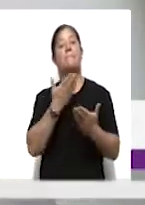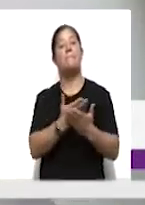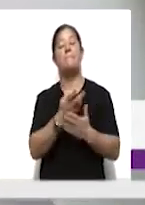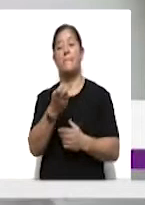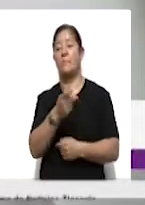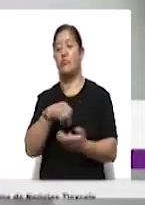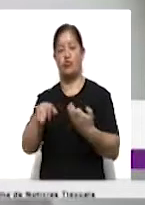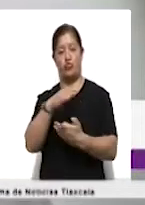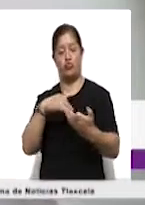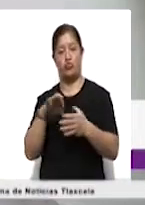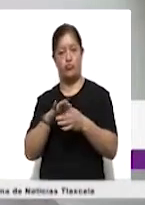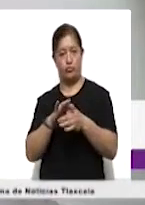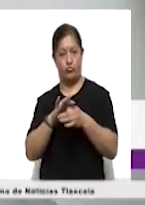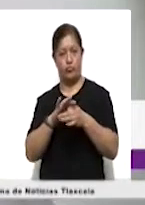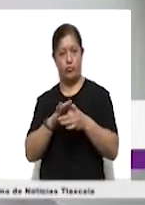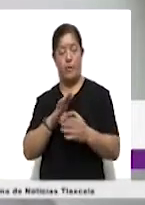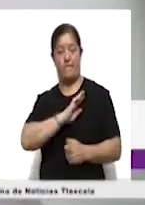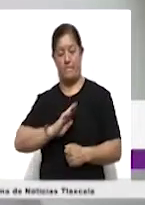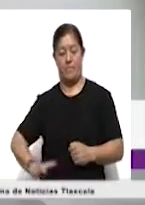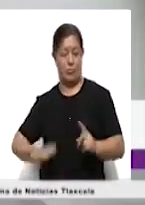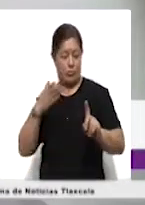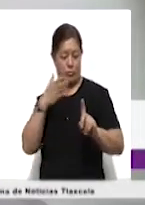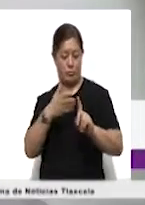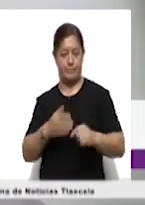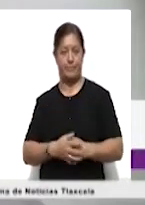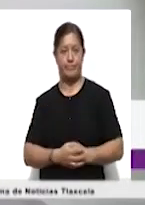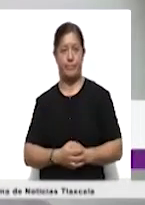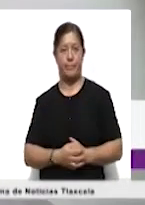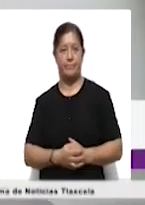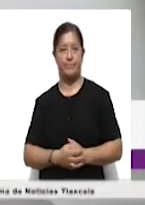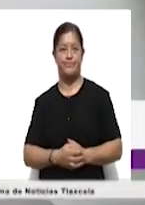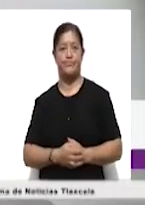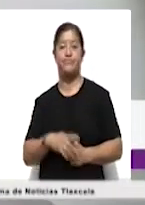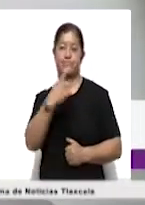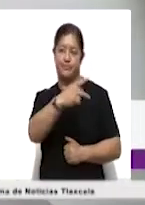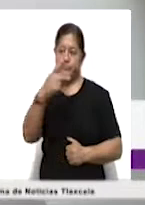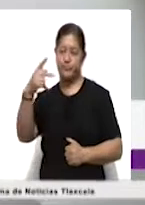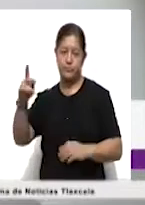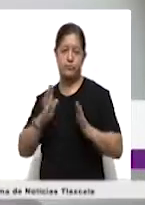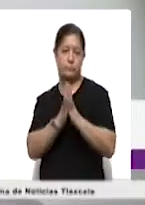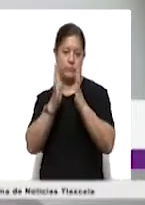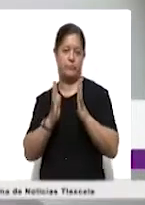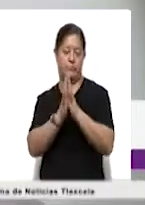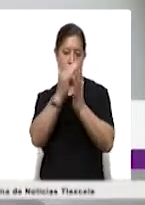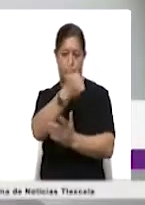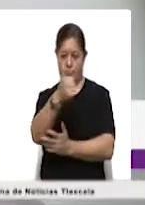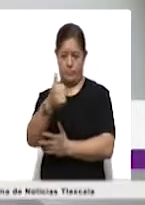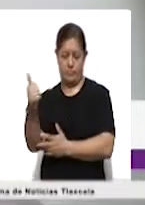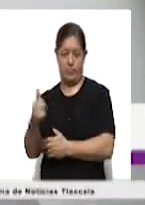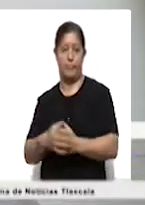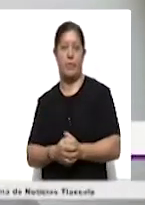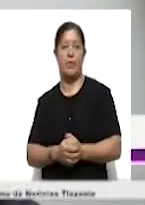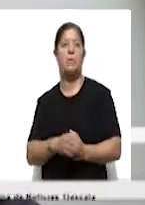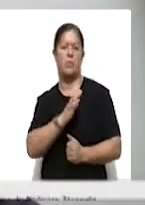con el municipio, distrito o incluso comunidad para la que participaron. Si bien es cierto, a algunos, como en cualquier